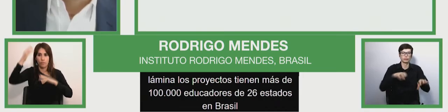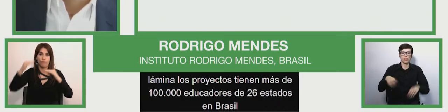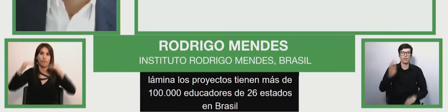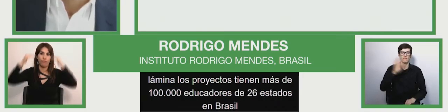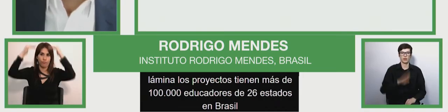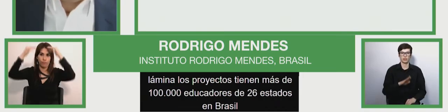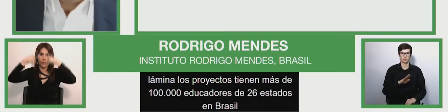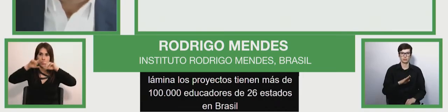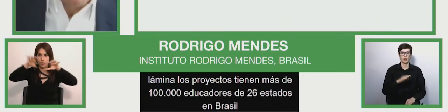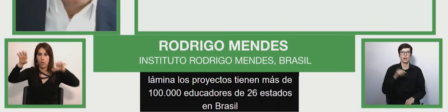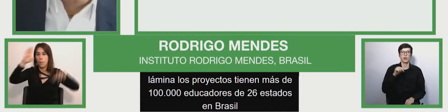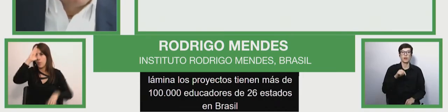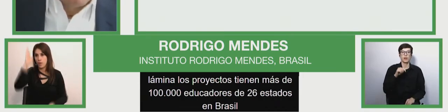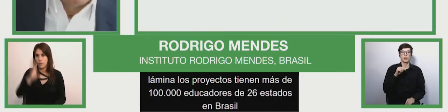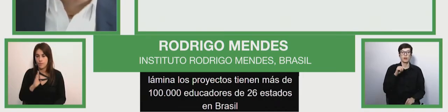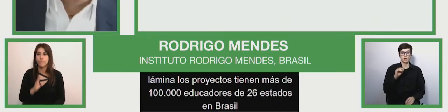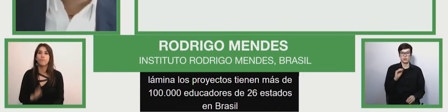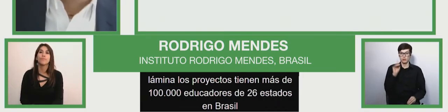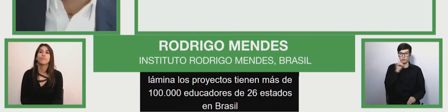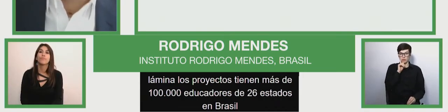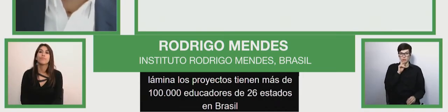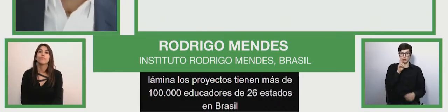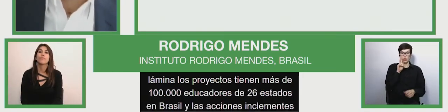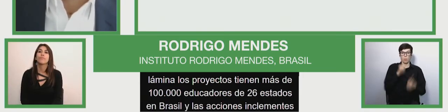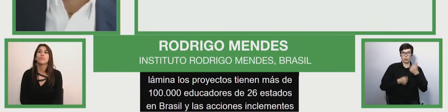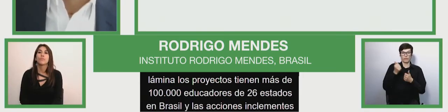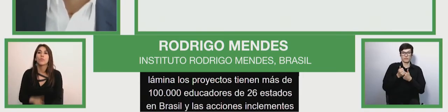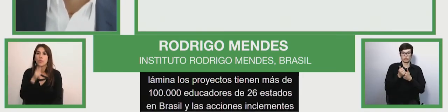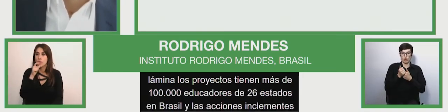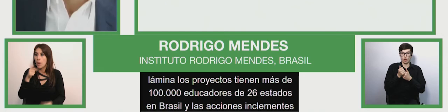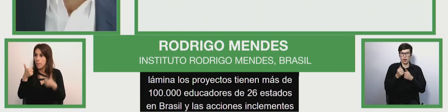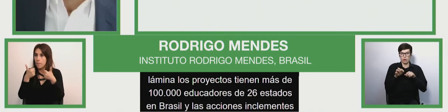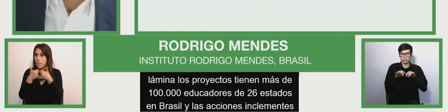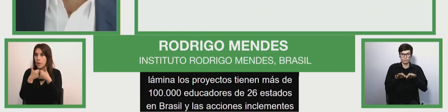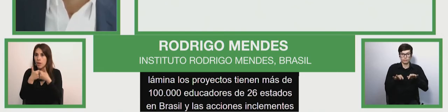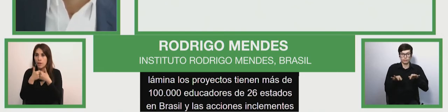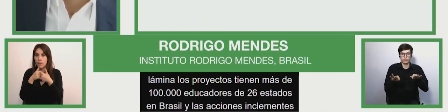implementan por estos profesionales han impactado más de